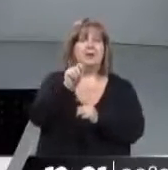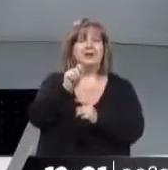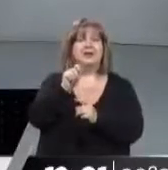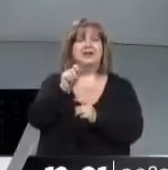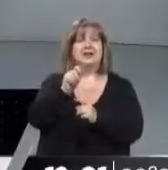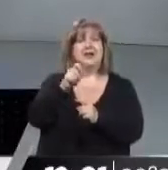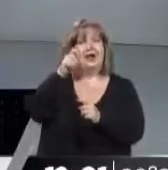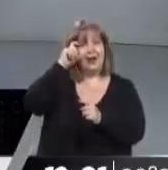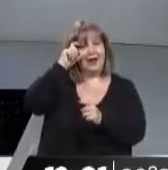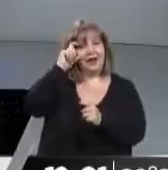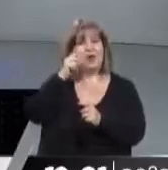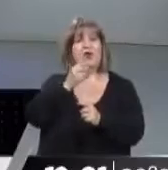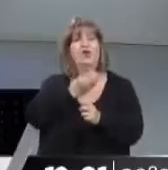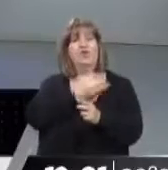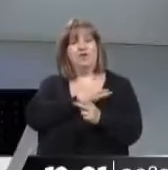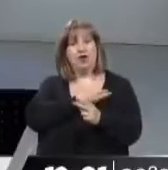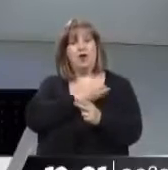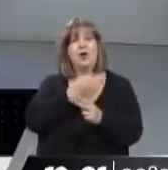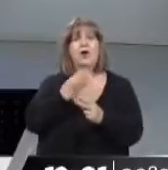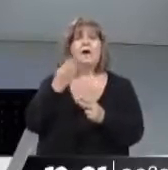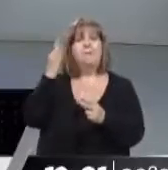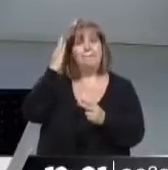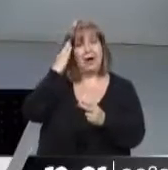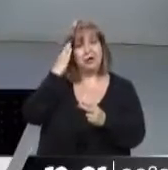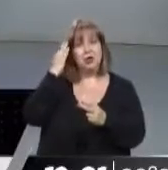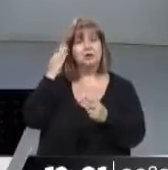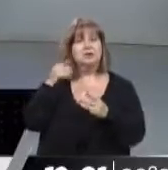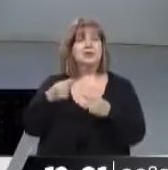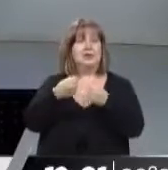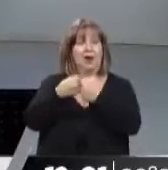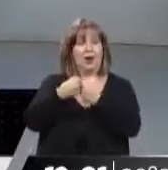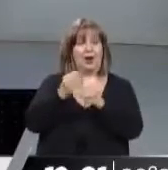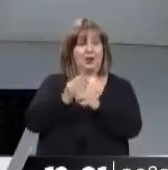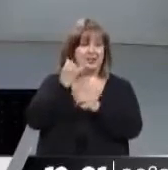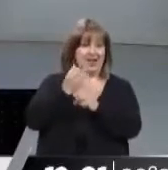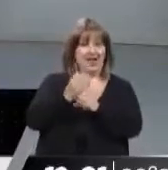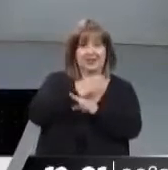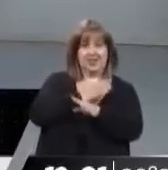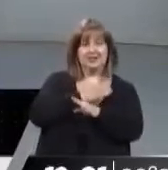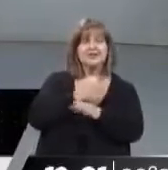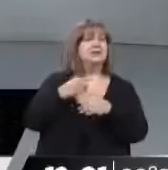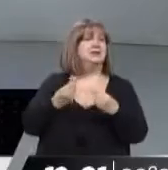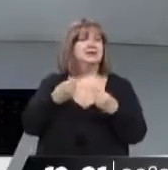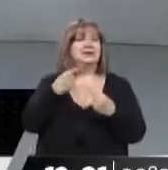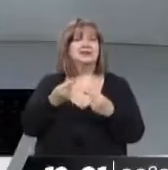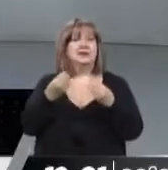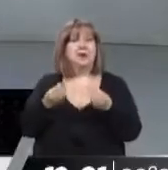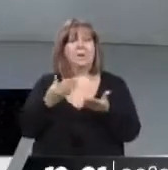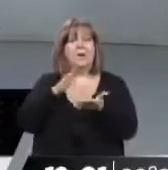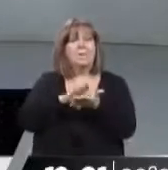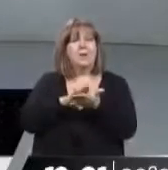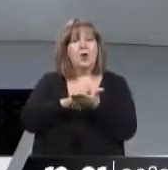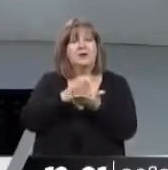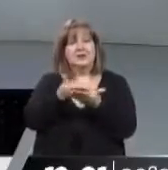Ese era el espíritu de reencontrarse, lo que había quedado comprometido en el acuerdo anterior. Bueno, ¿en qué difiere la propuesta